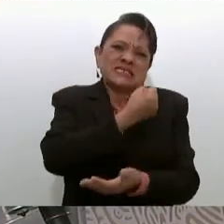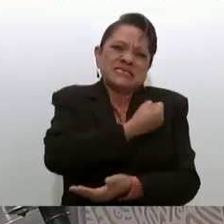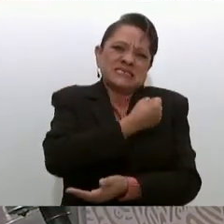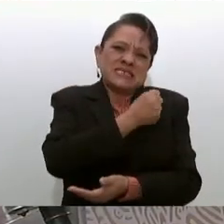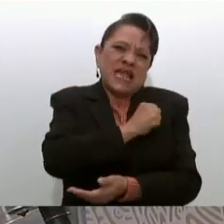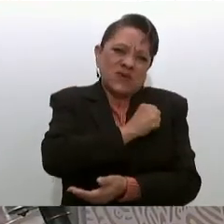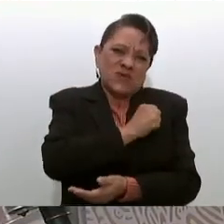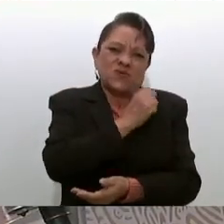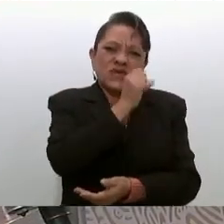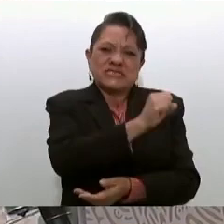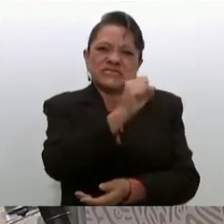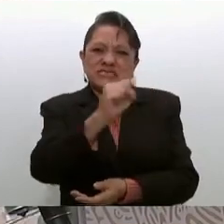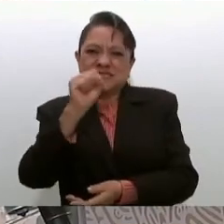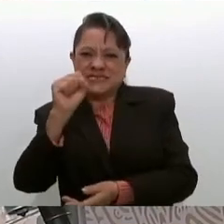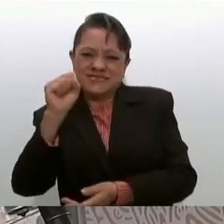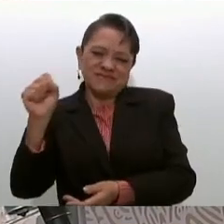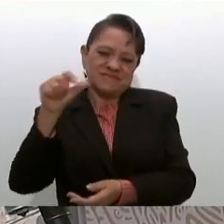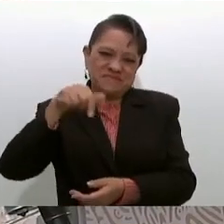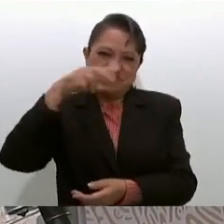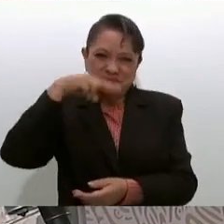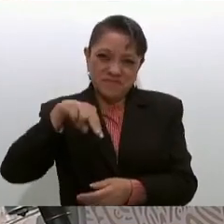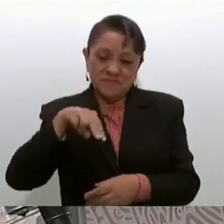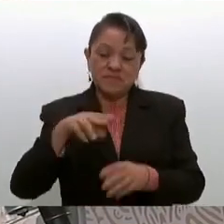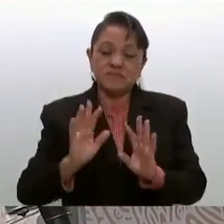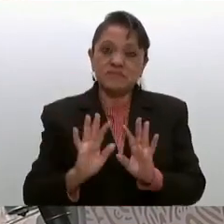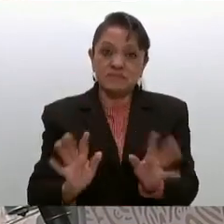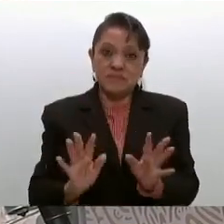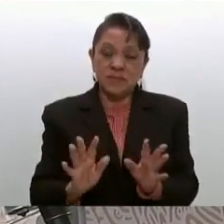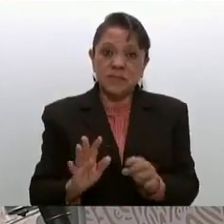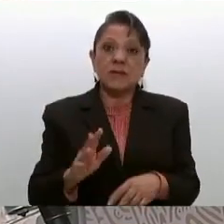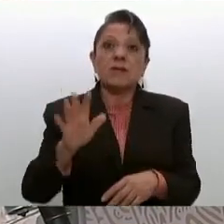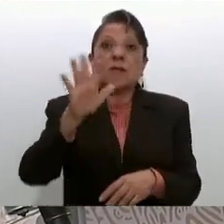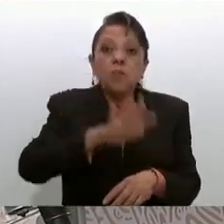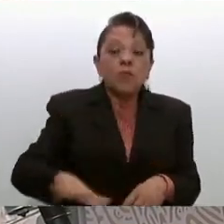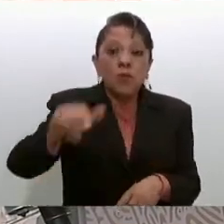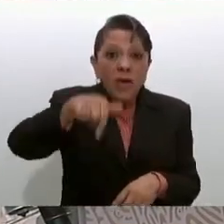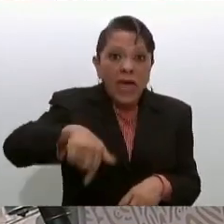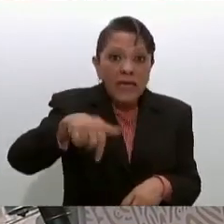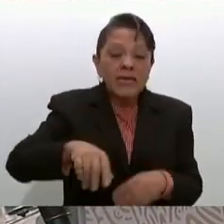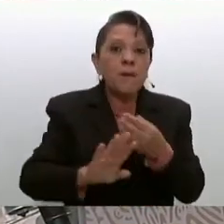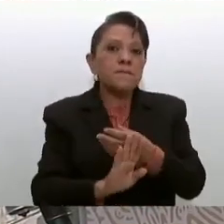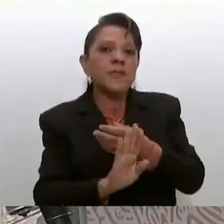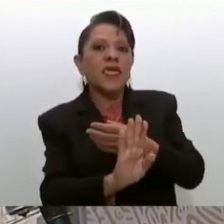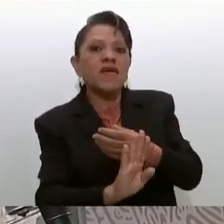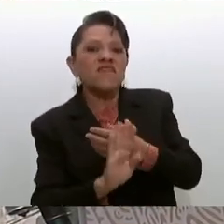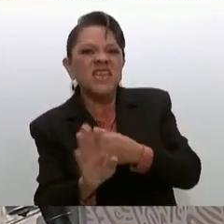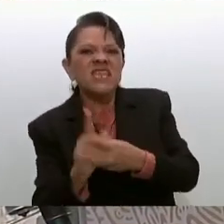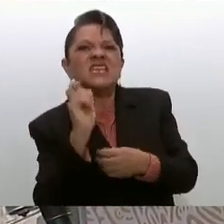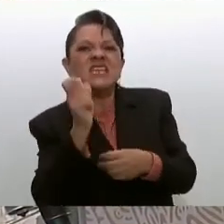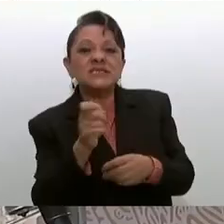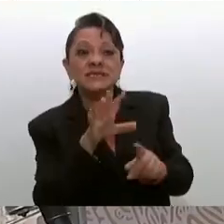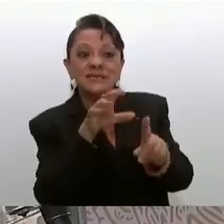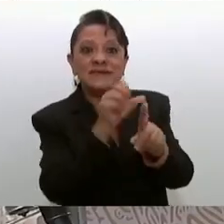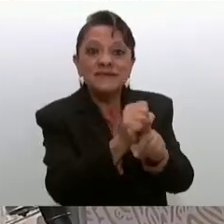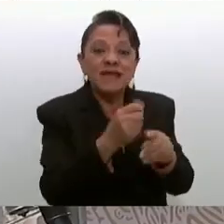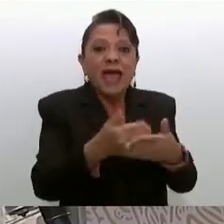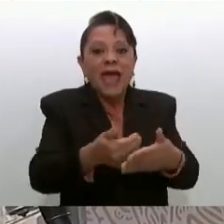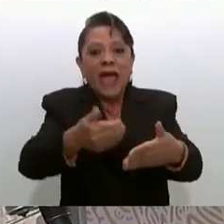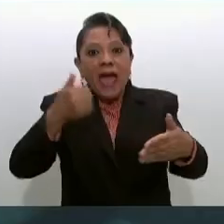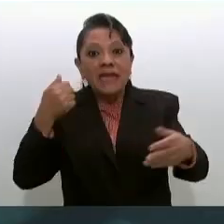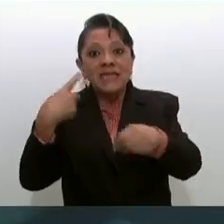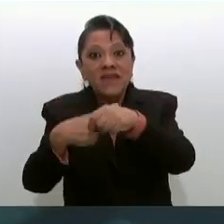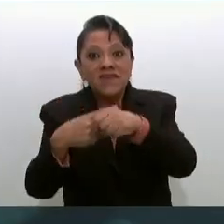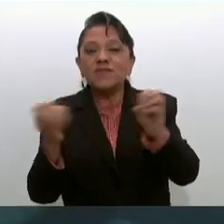crecer. Y en cuarto punto, un modelo preventivo. ¿Qué significa esto? Que logremos estar antes de que ocurra la enfermedad, que estemos